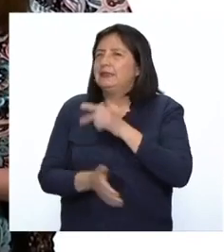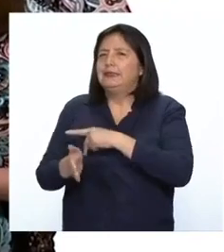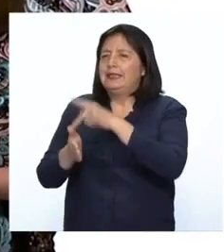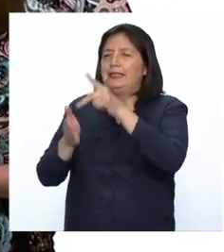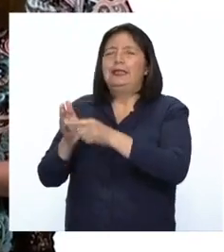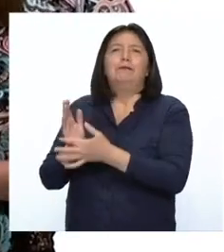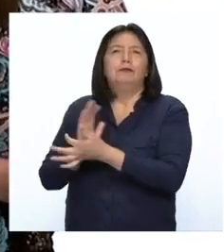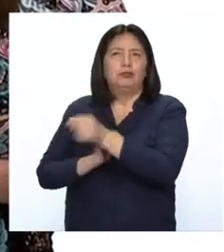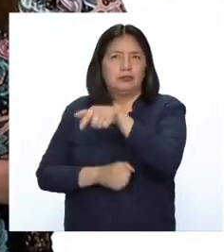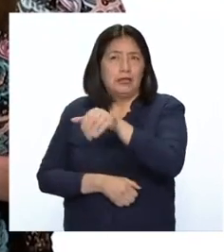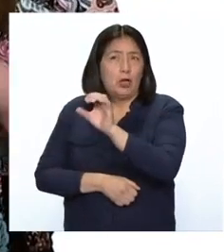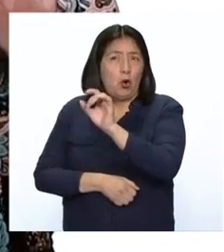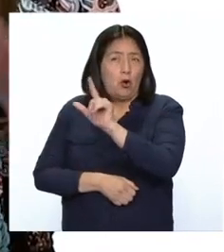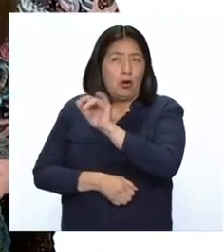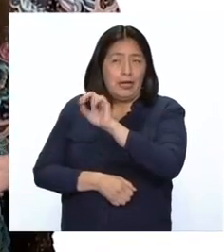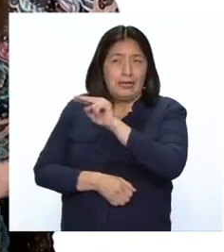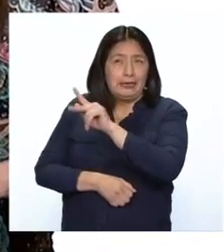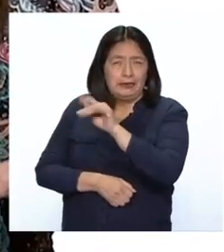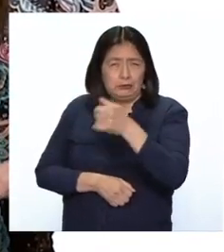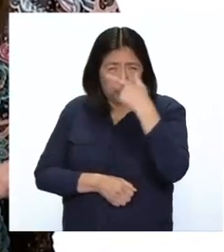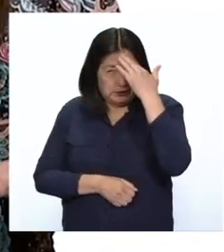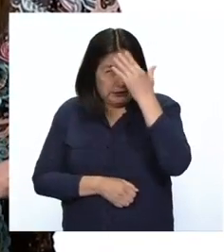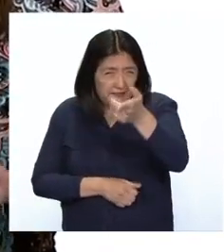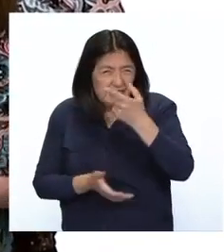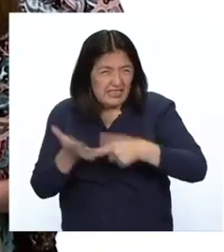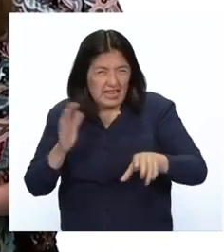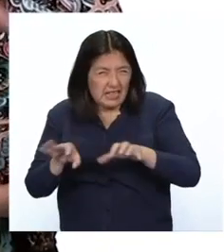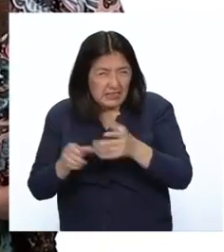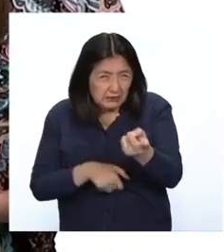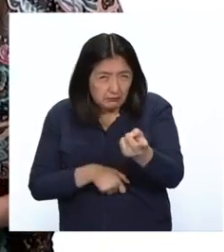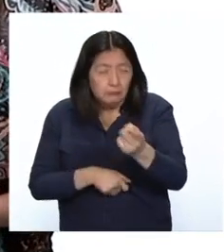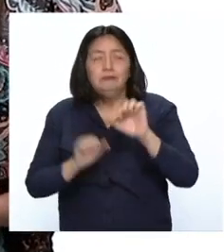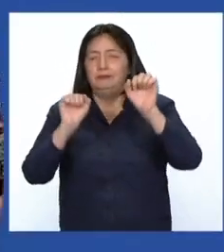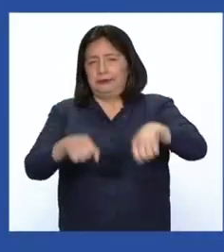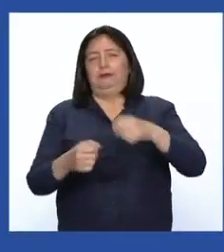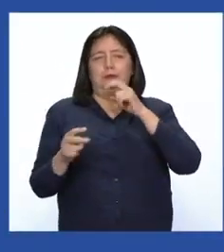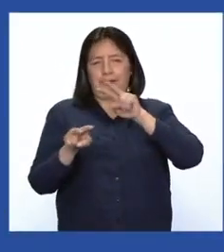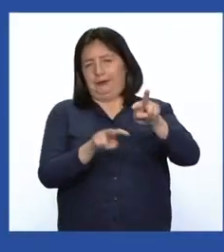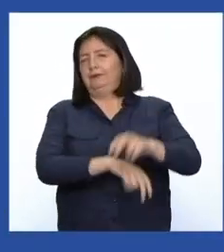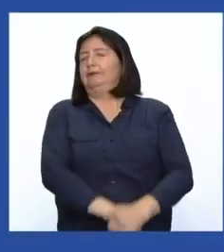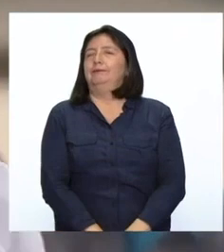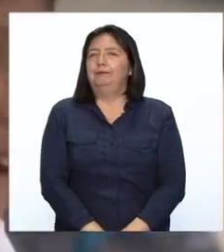Olenca Sosa. ¿Quieren saber de qué trata este proyecto? ¡Vamos a verlo!